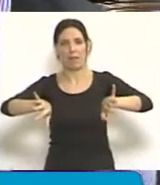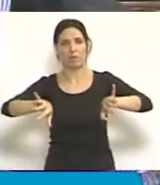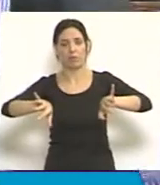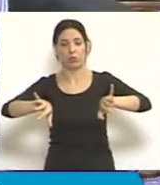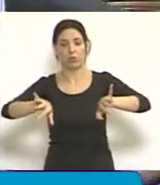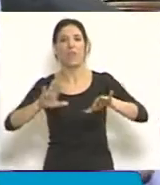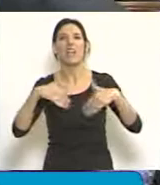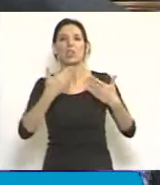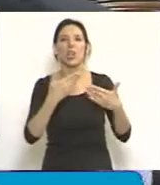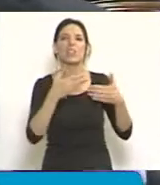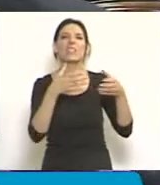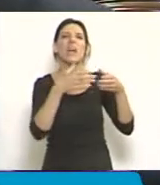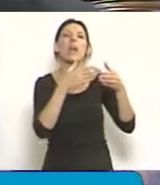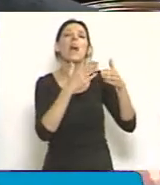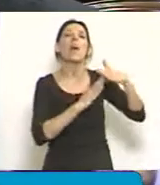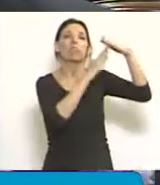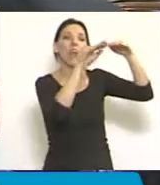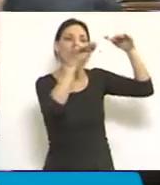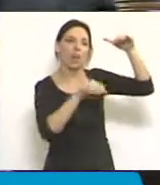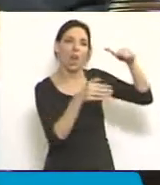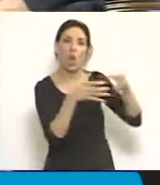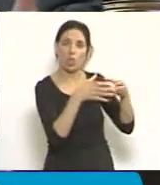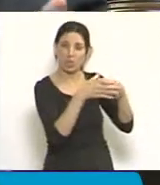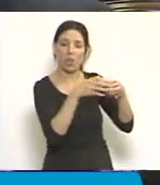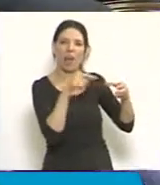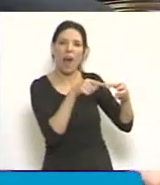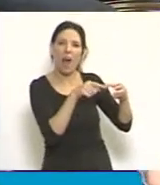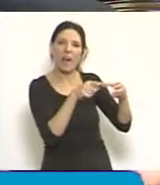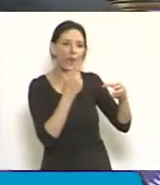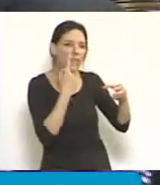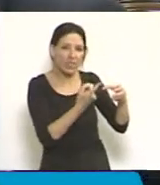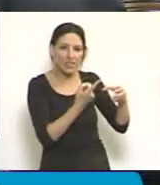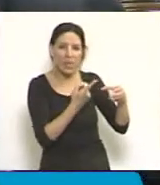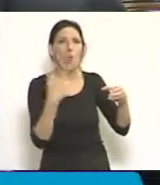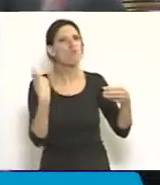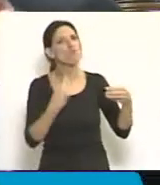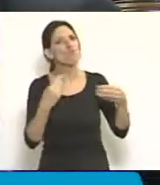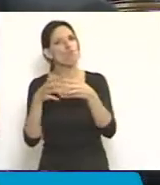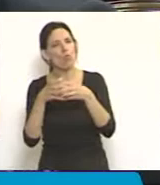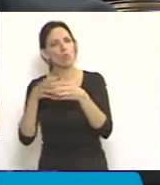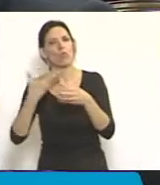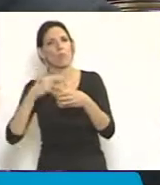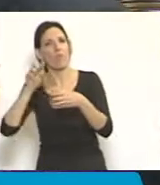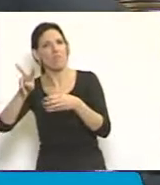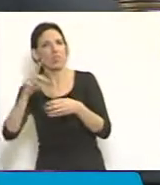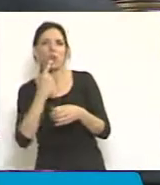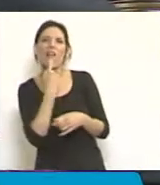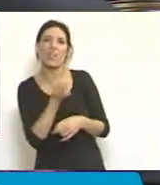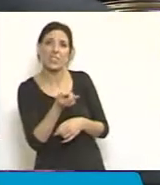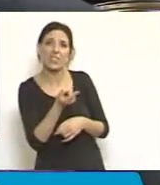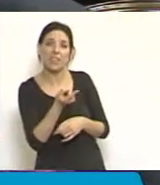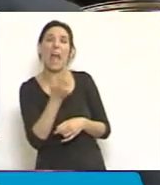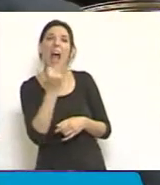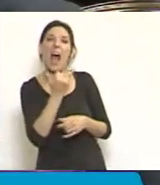Consejo de la Magistratura las funciones administrativas. Mire, muchos miembros del oficialismo lo están planteando con respecto al poder de